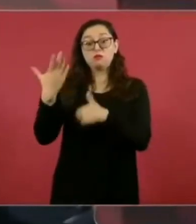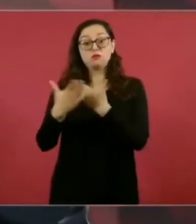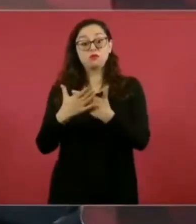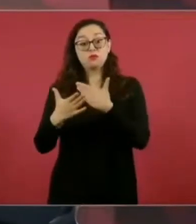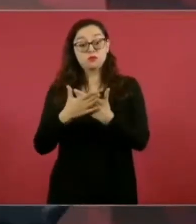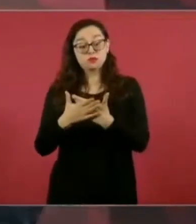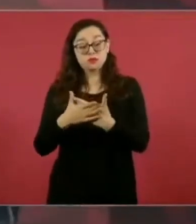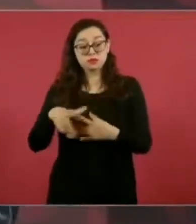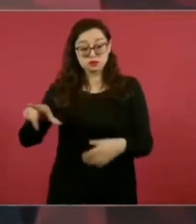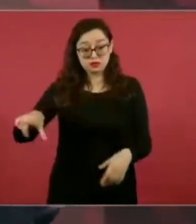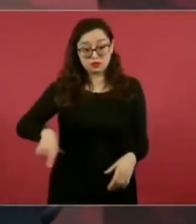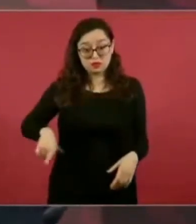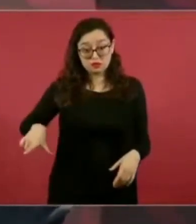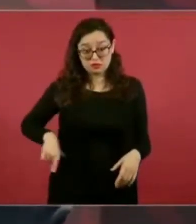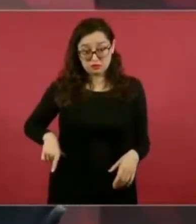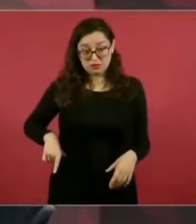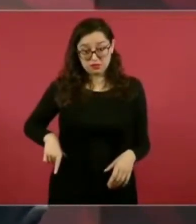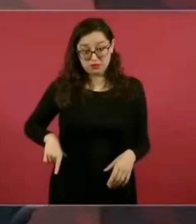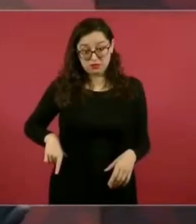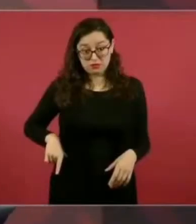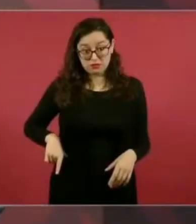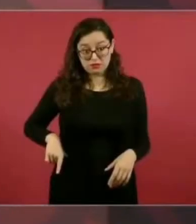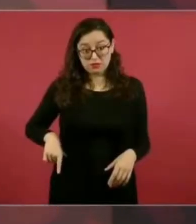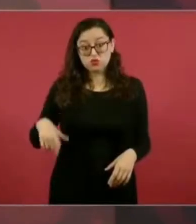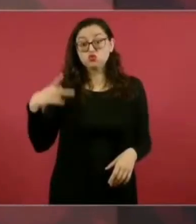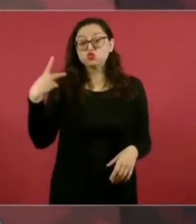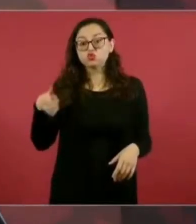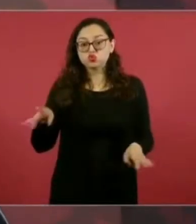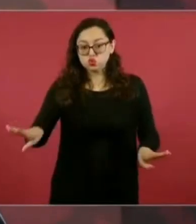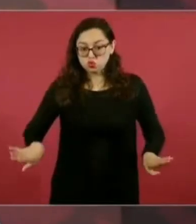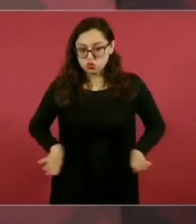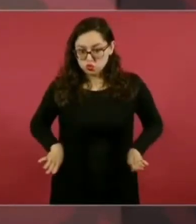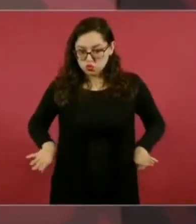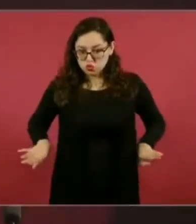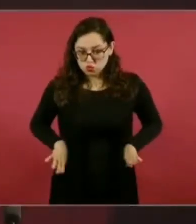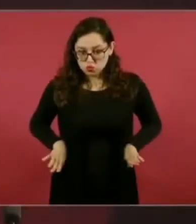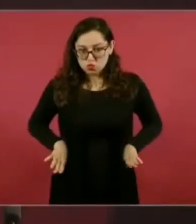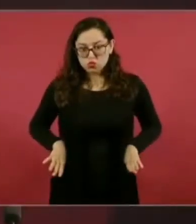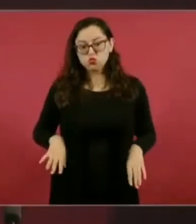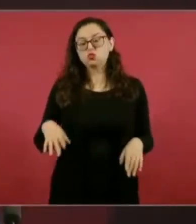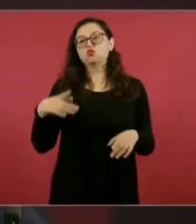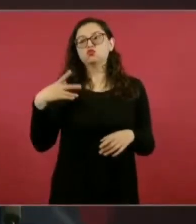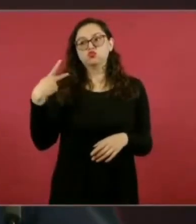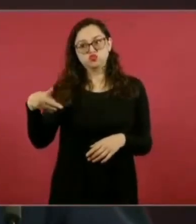con su criterio, con su estilo,